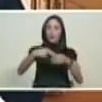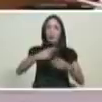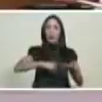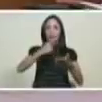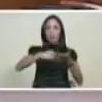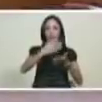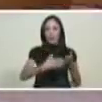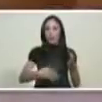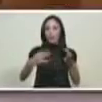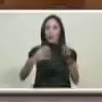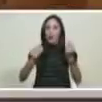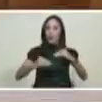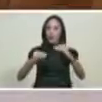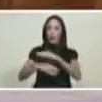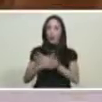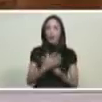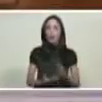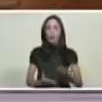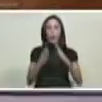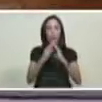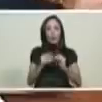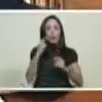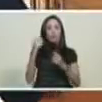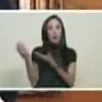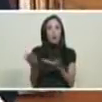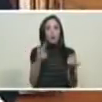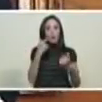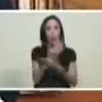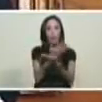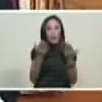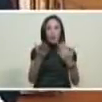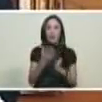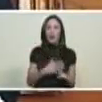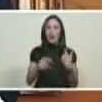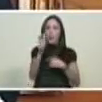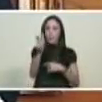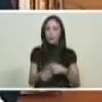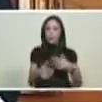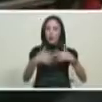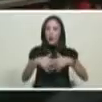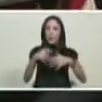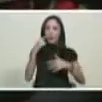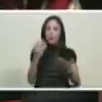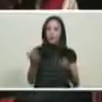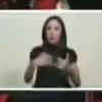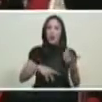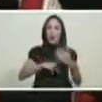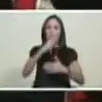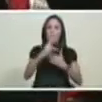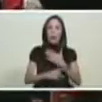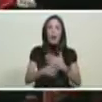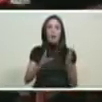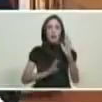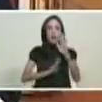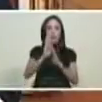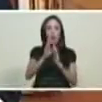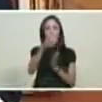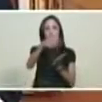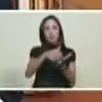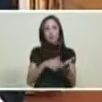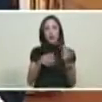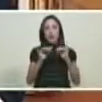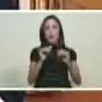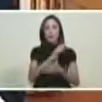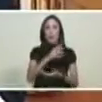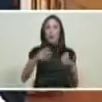de estos acuerdos conjuntos e invito a todos los inversionistas a incorporarse en el plan de desarrollo siembra petrolera